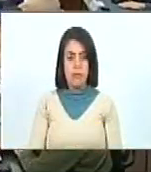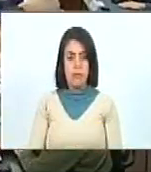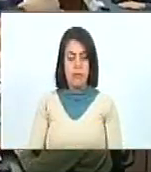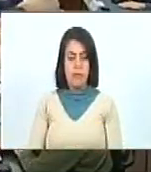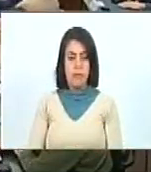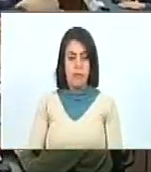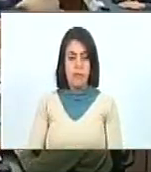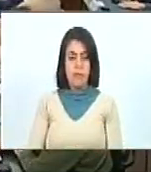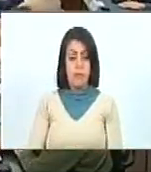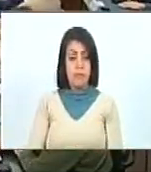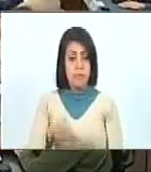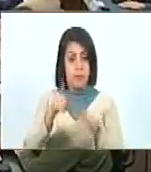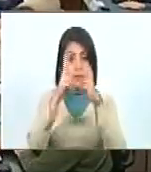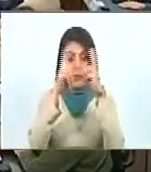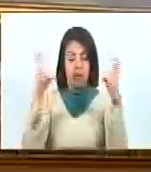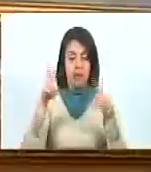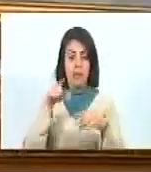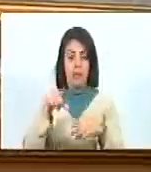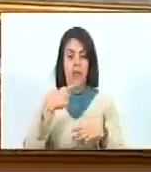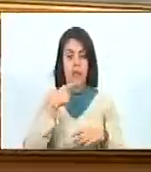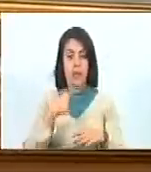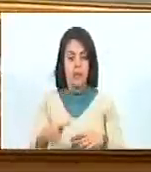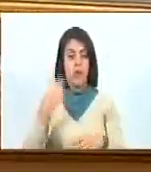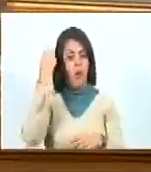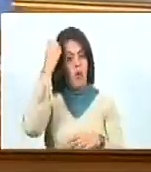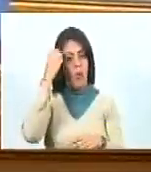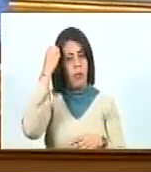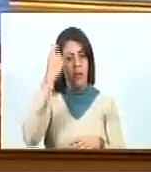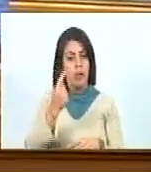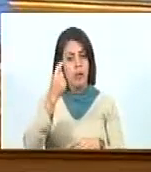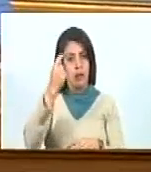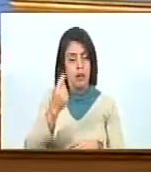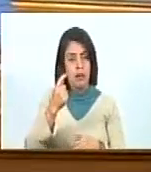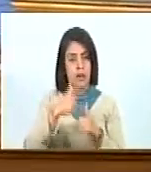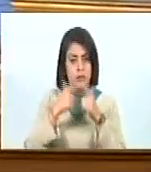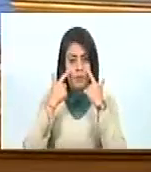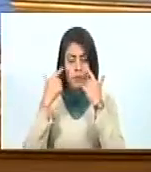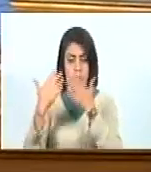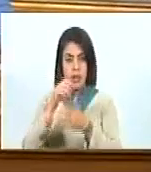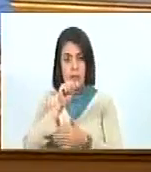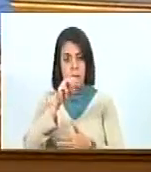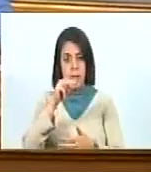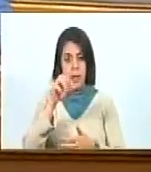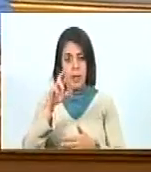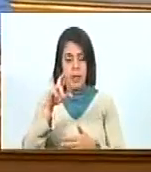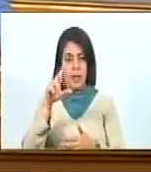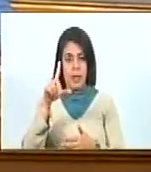Sobre este tema quiere dar una opinión la diputada Mareli Pérez.